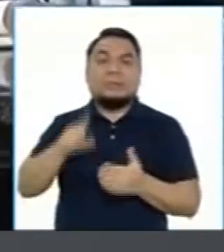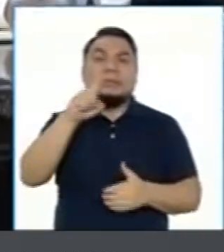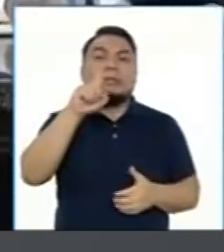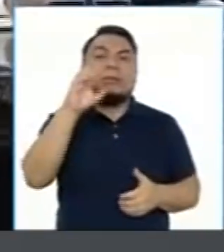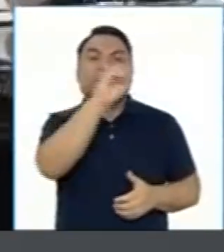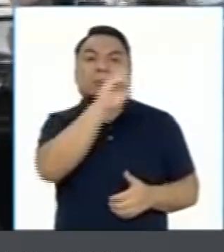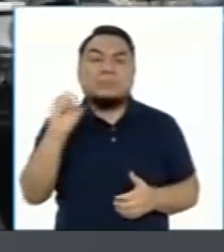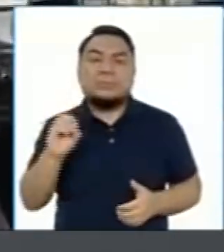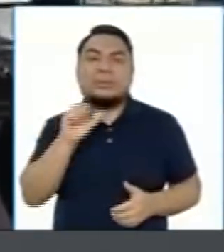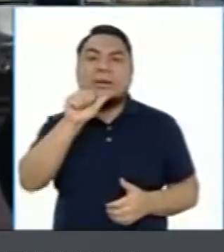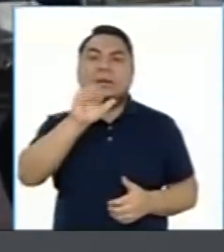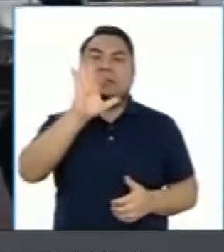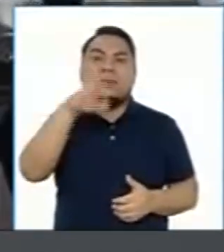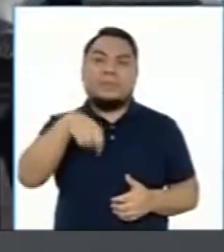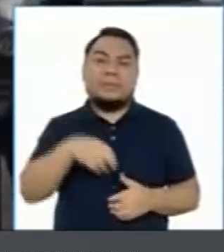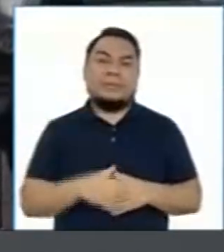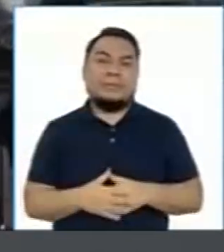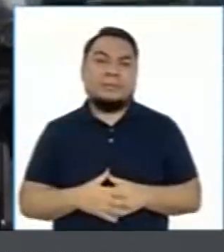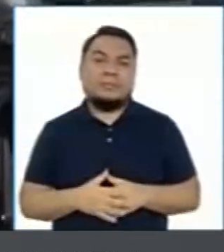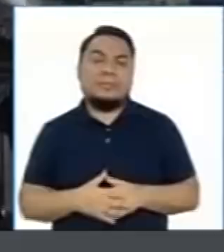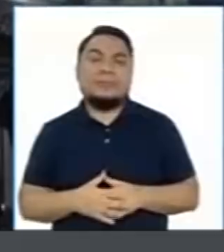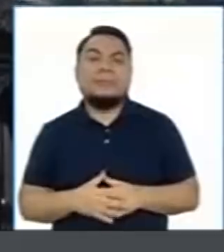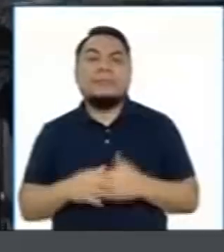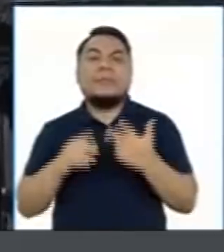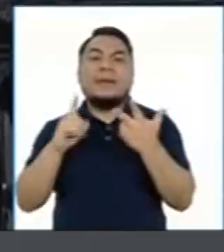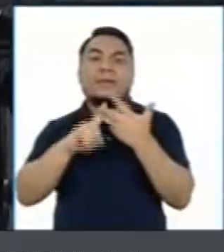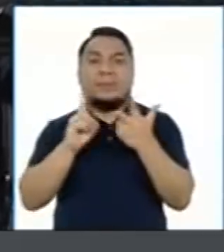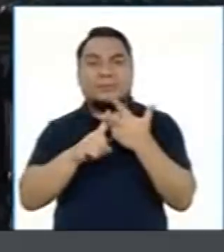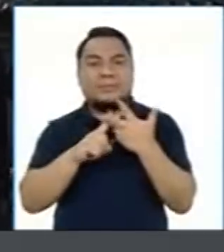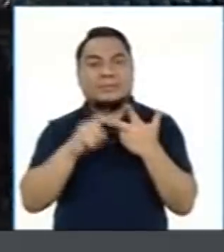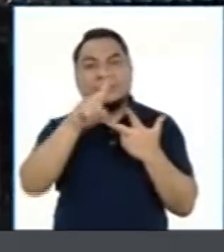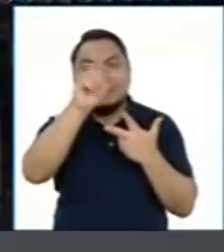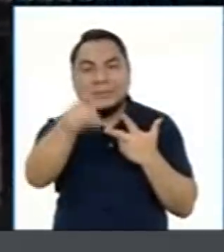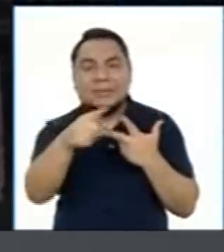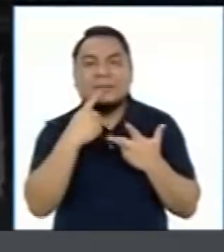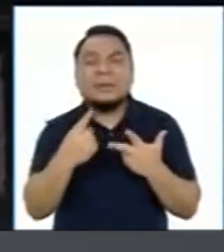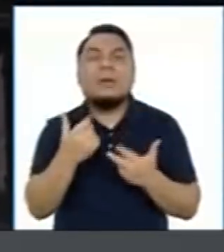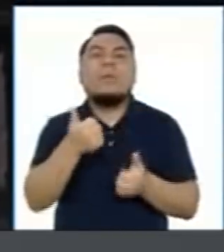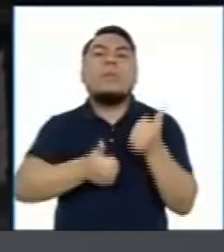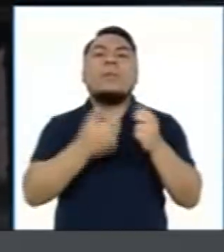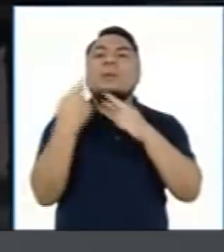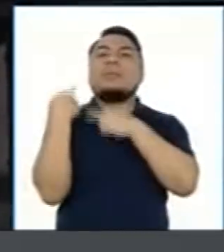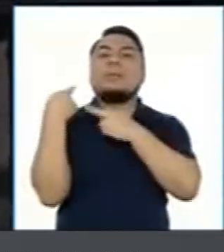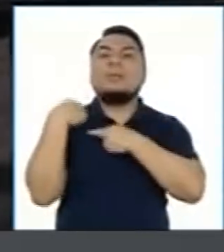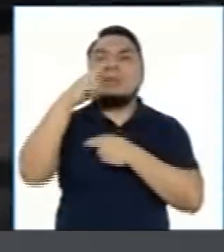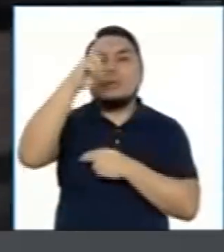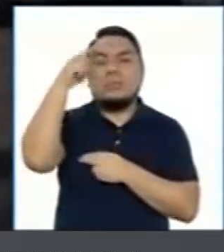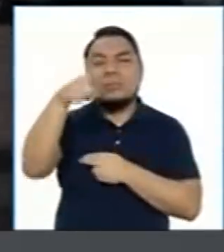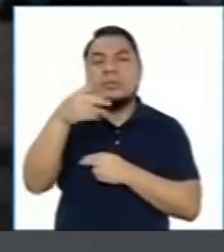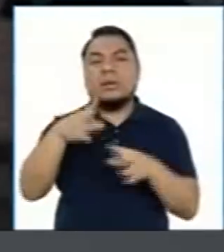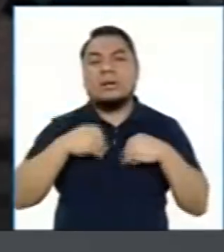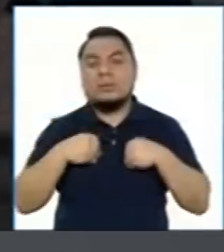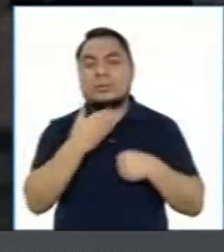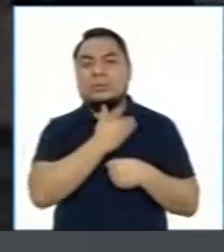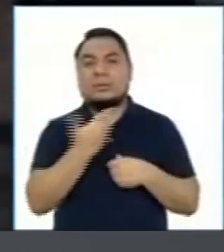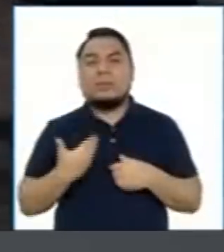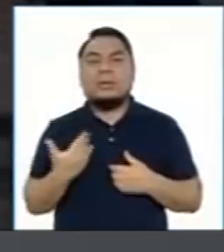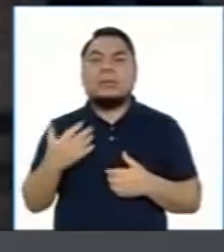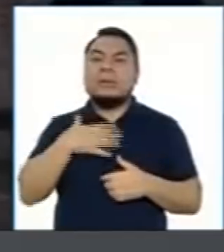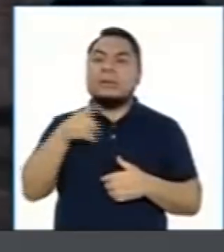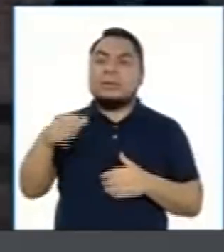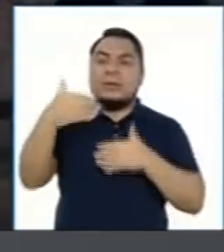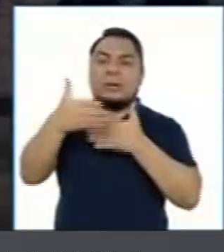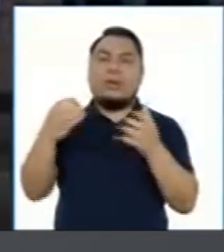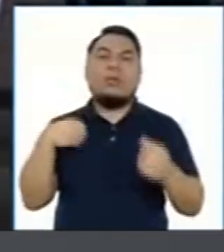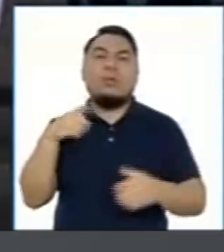del 100% de las AFP? Tres, ¿qué responsabilidad política asume el gobierno en la tragedia de